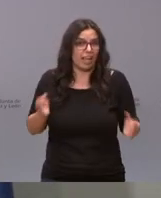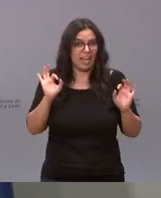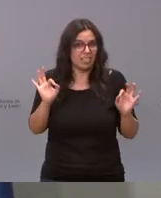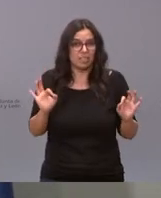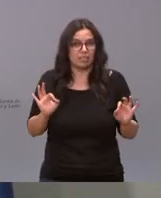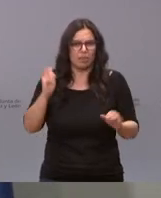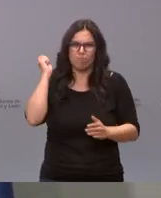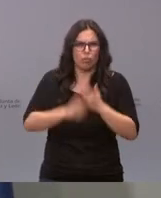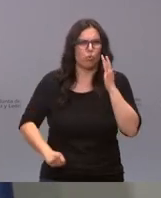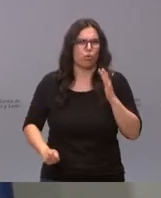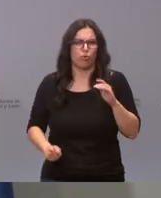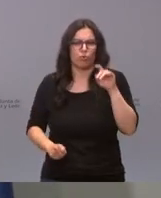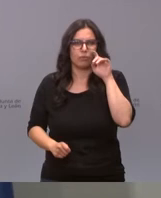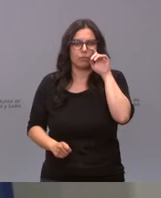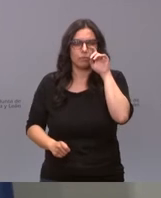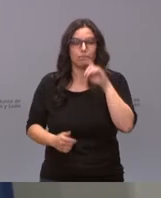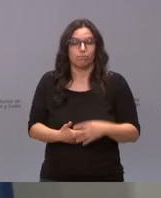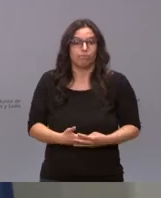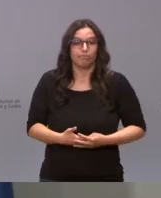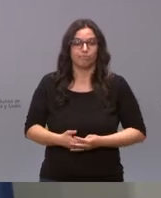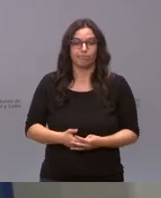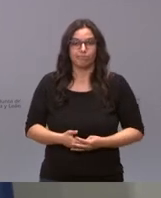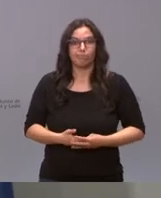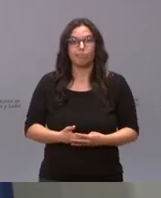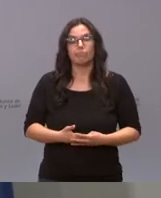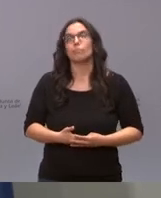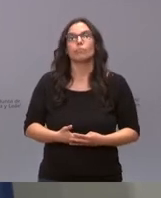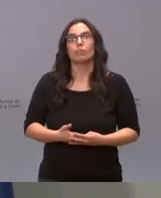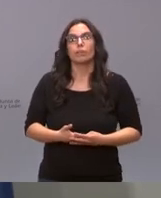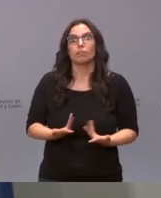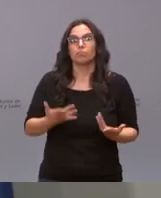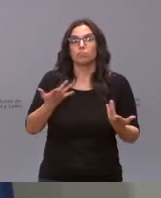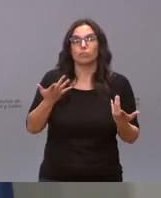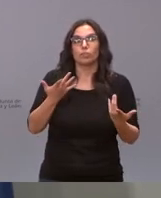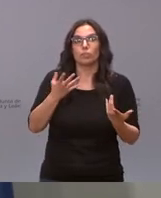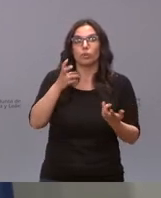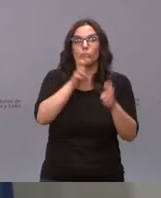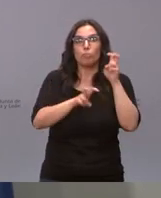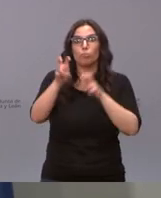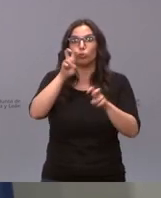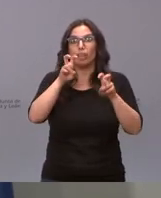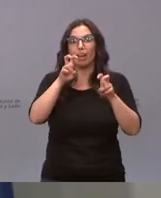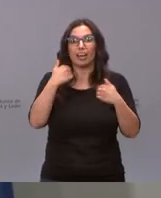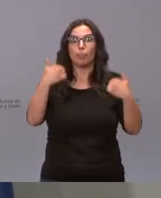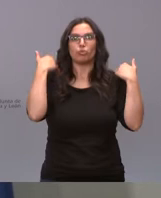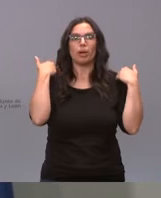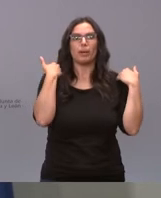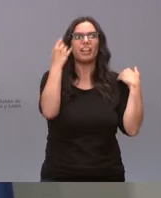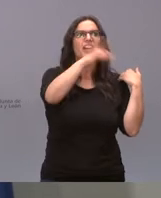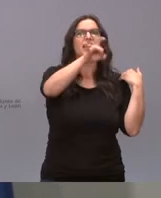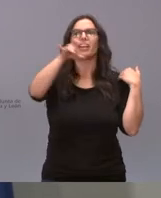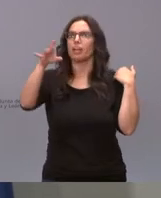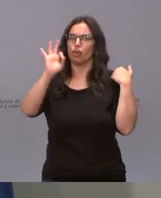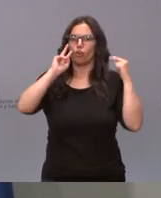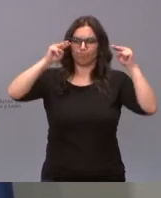un durísimo castigo y no es razonable buscar las responsabilidades fuera lo que tiene que hacer el partido